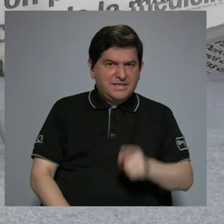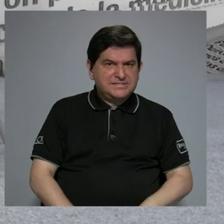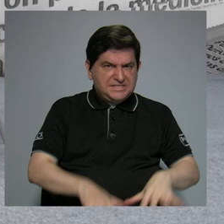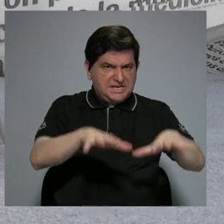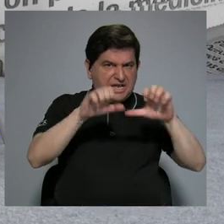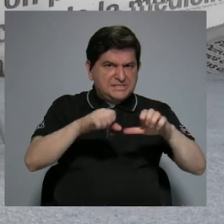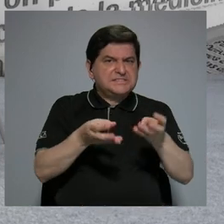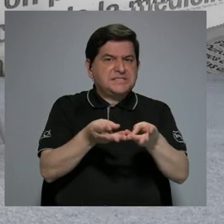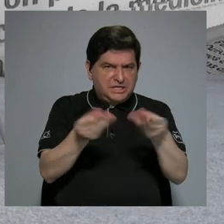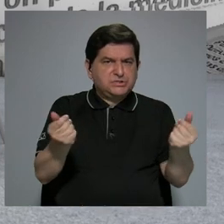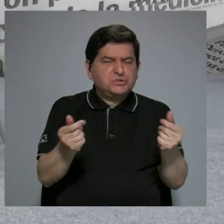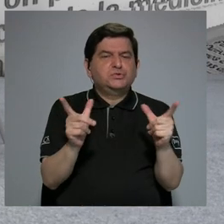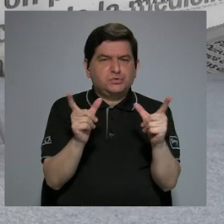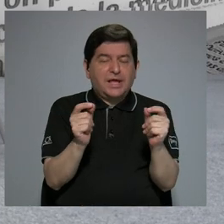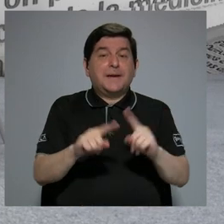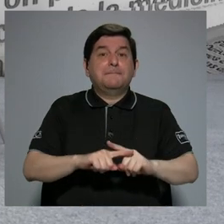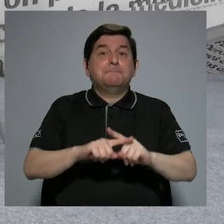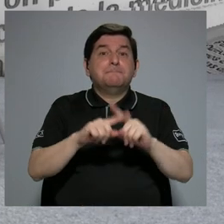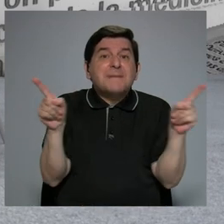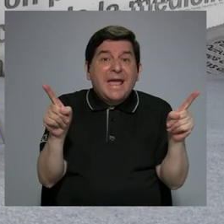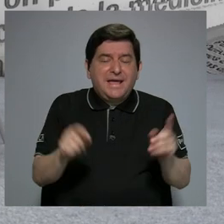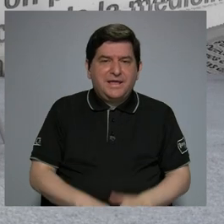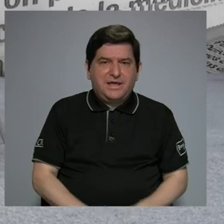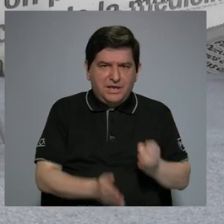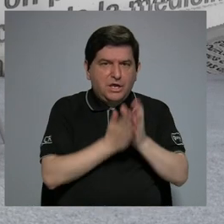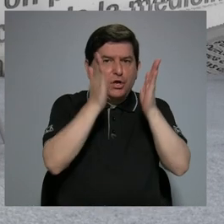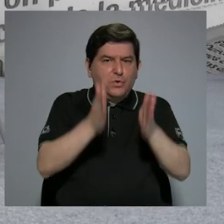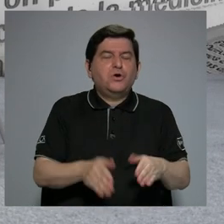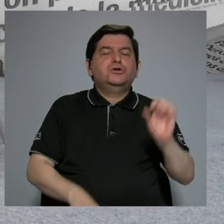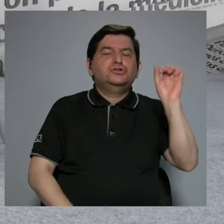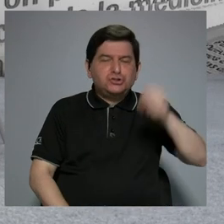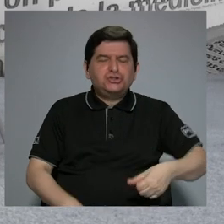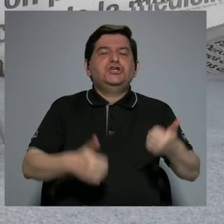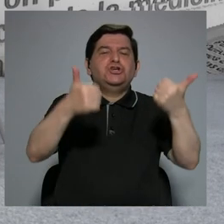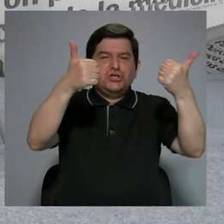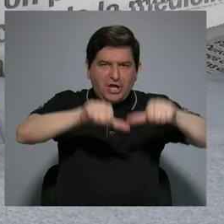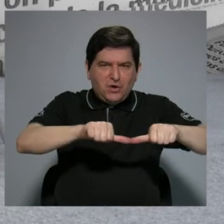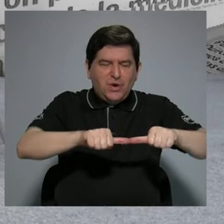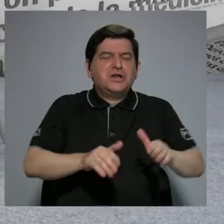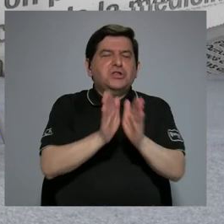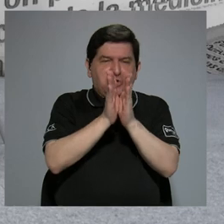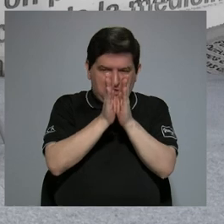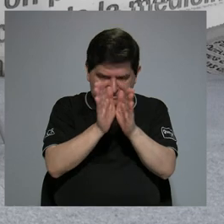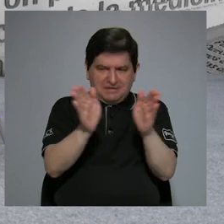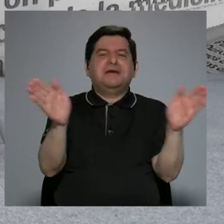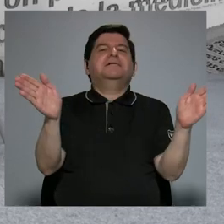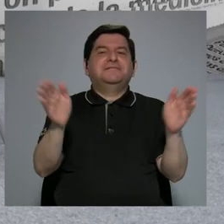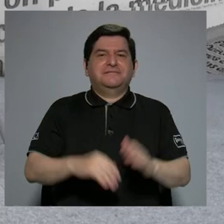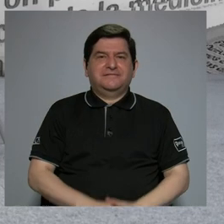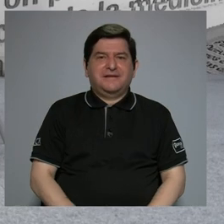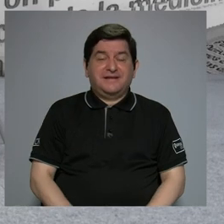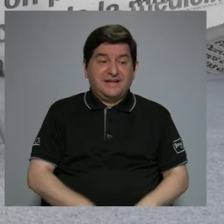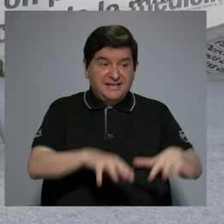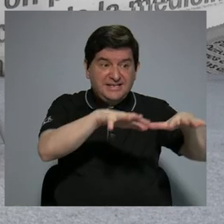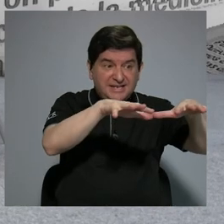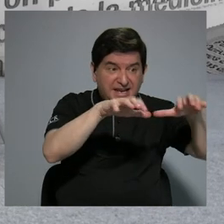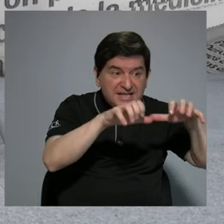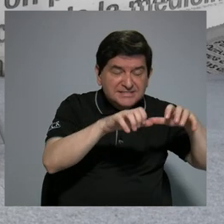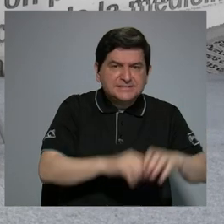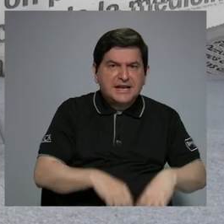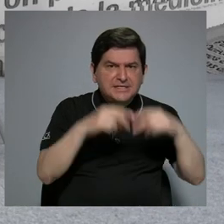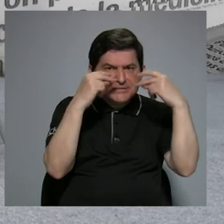el estrés cause cáncer, pero los investigadores sí están de acuerdo, si hay un consenso generalizado en cuanto a que el estrés